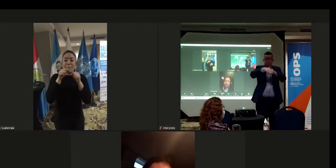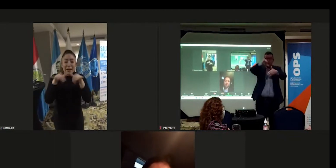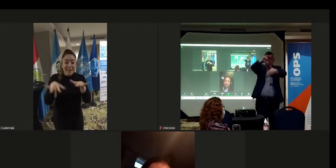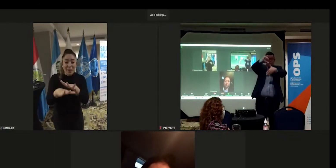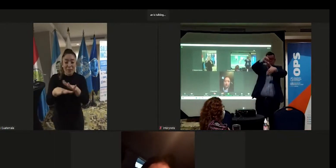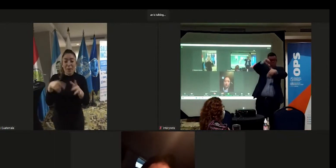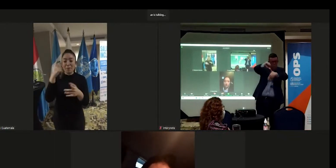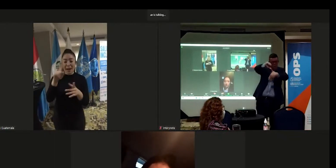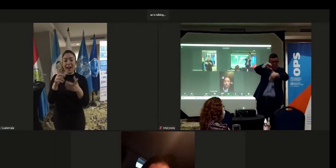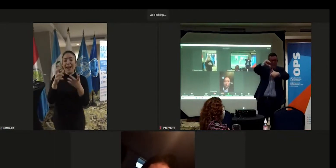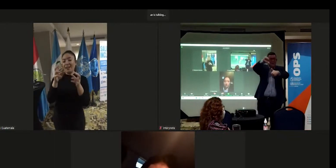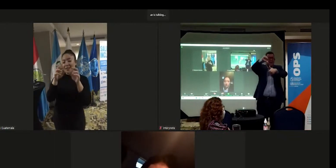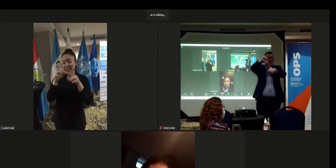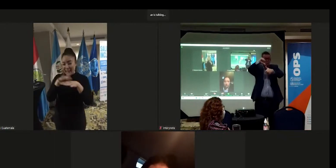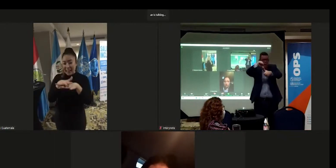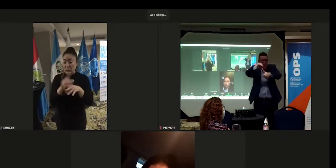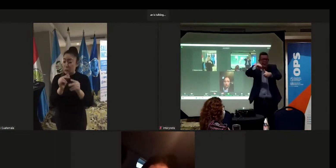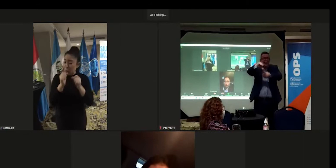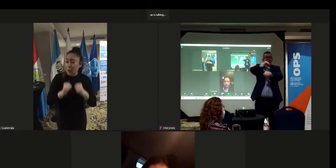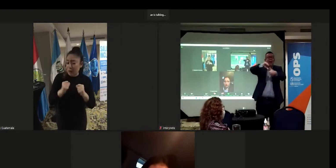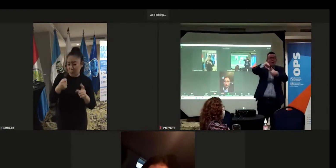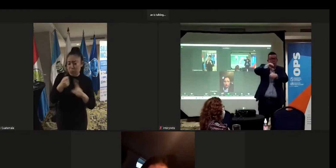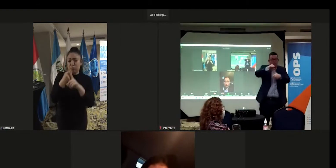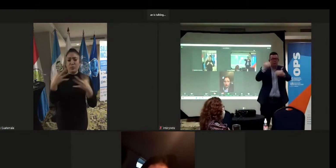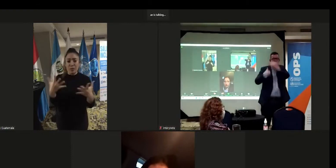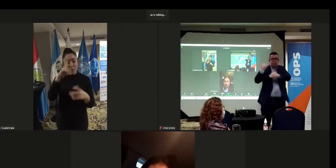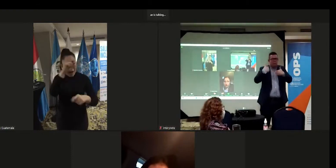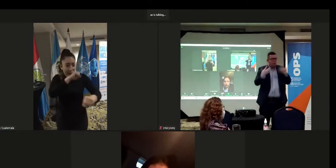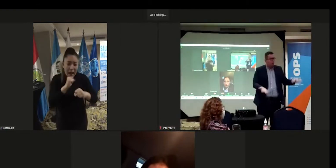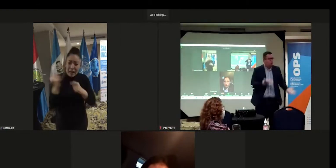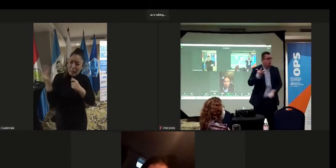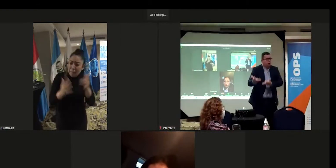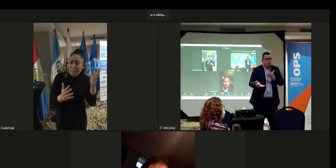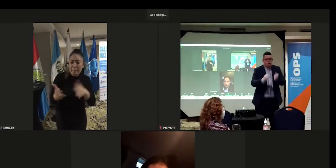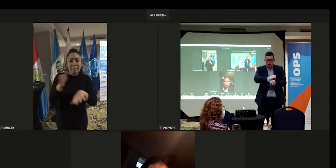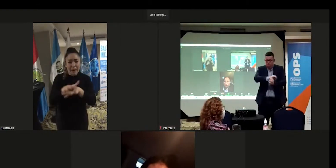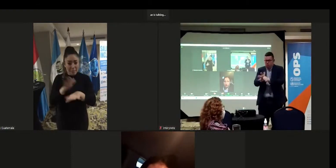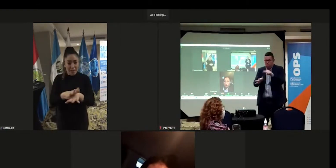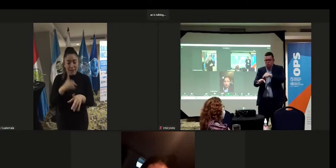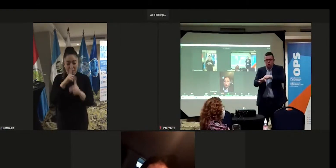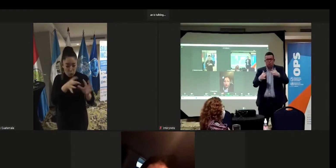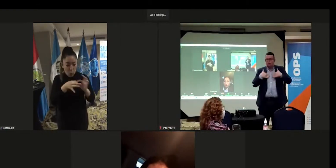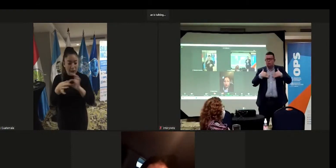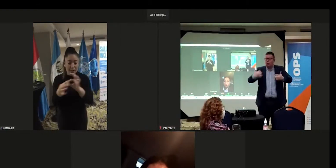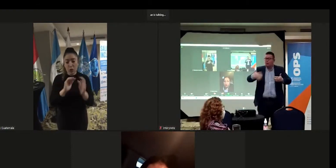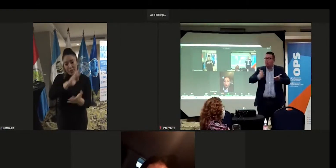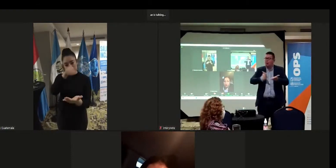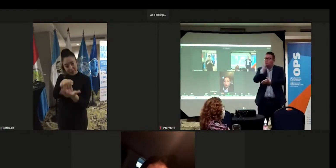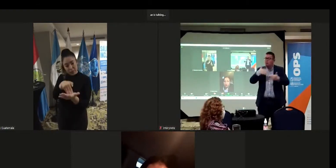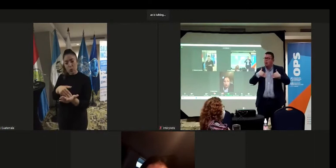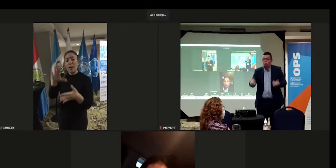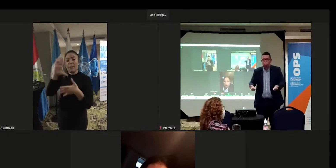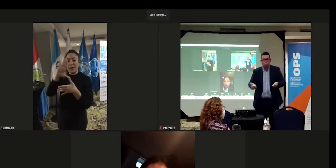RIADES fue un impacto súper fuerte porque el trabajo venía incrementándose. Nuestras organizaciones de Centroamérica, de